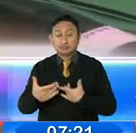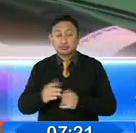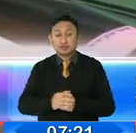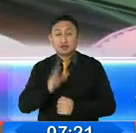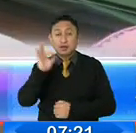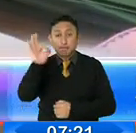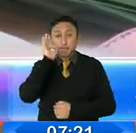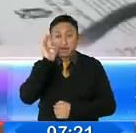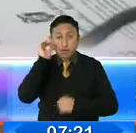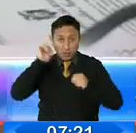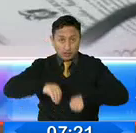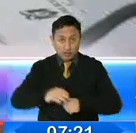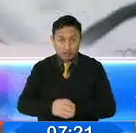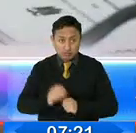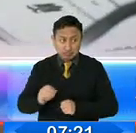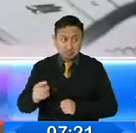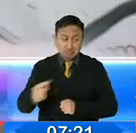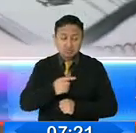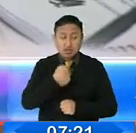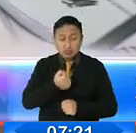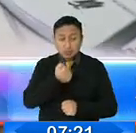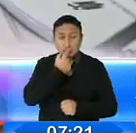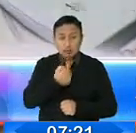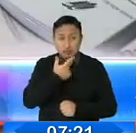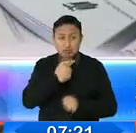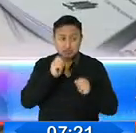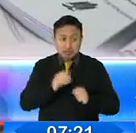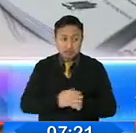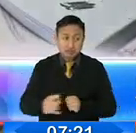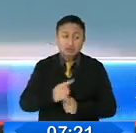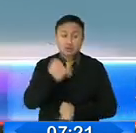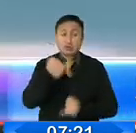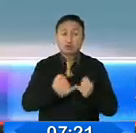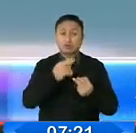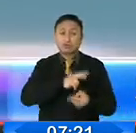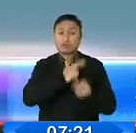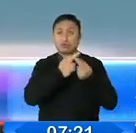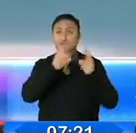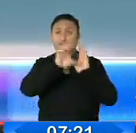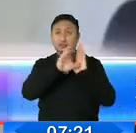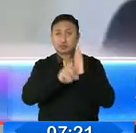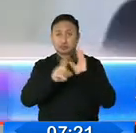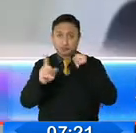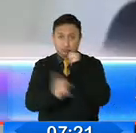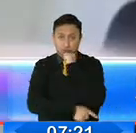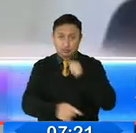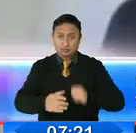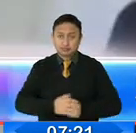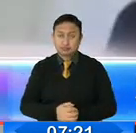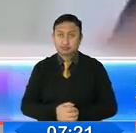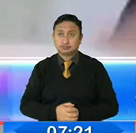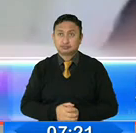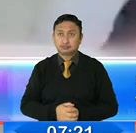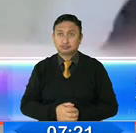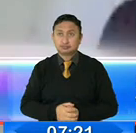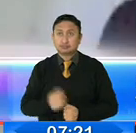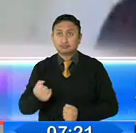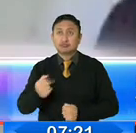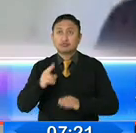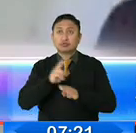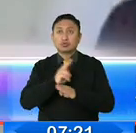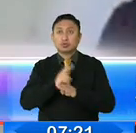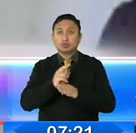cannabis, que sería un complemento de lo ya aprobado y promulgado en la última reforma al Código Integral Penal. Lo regulando es el uso del